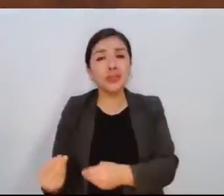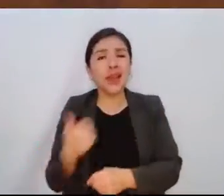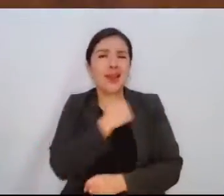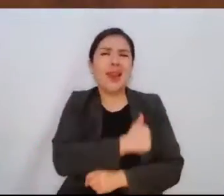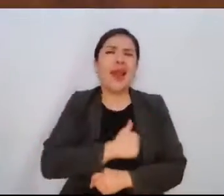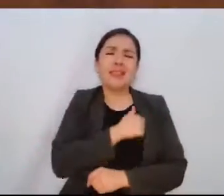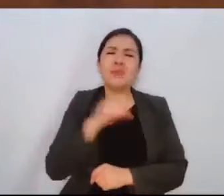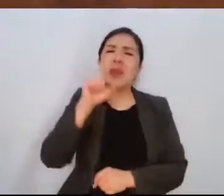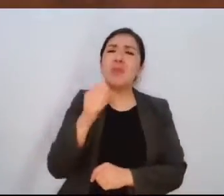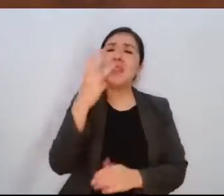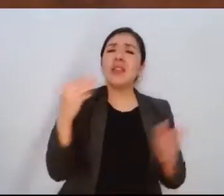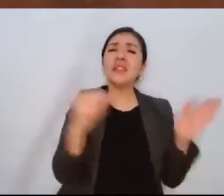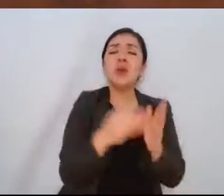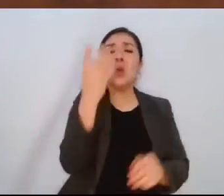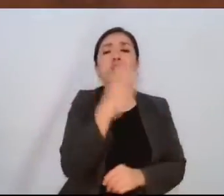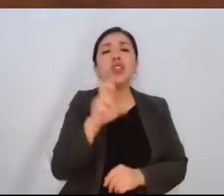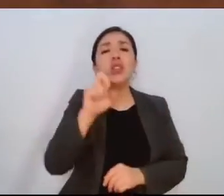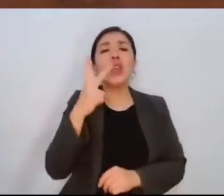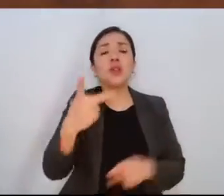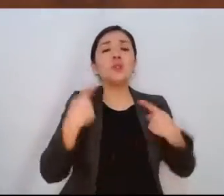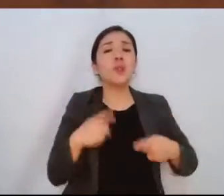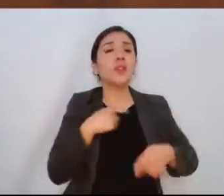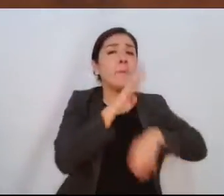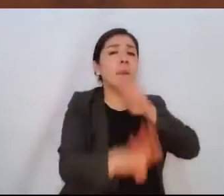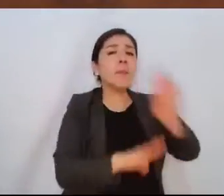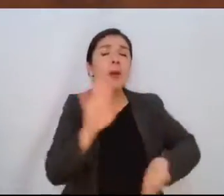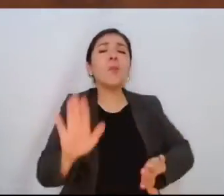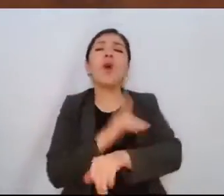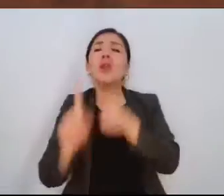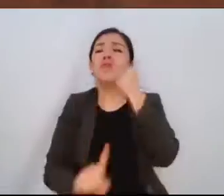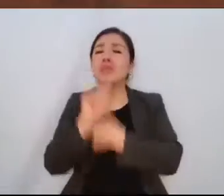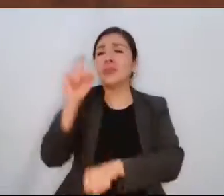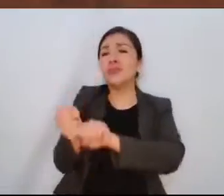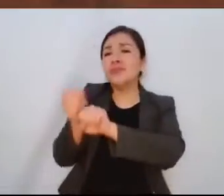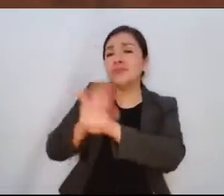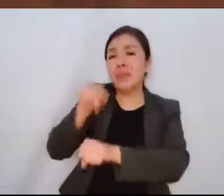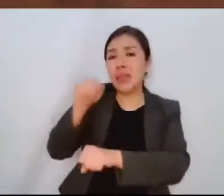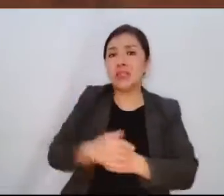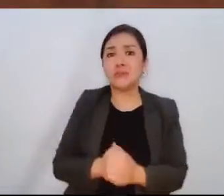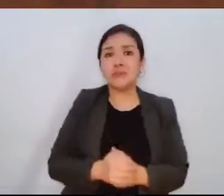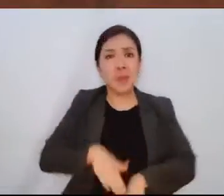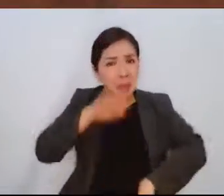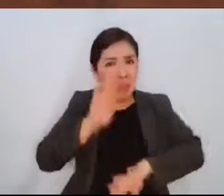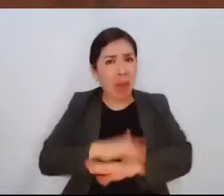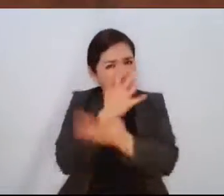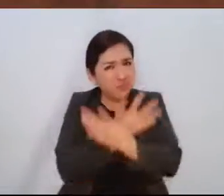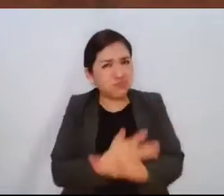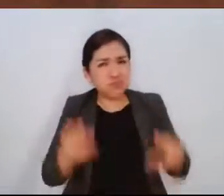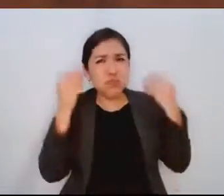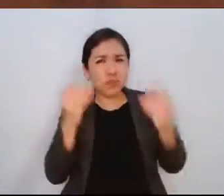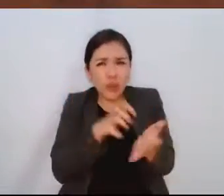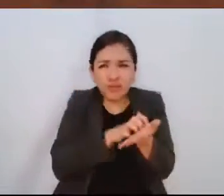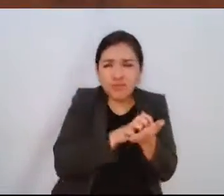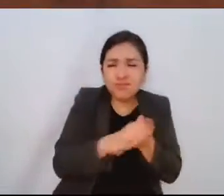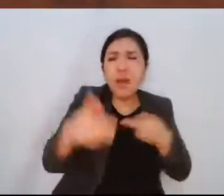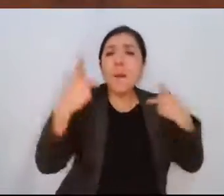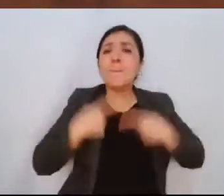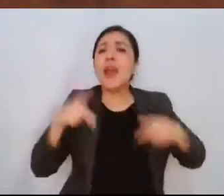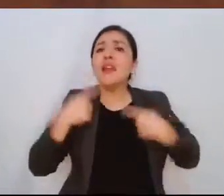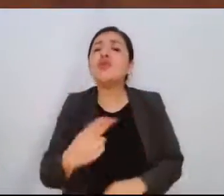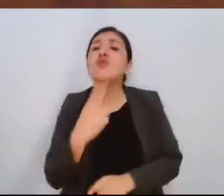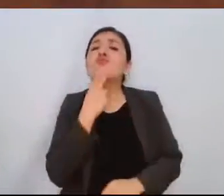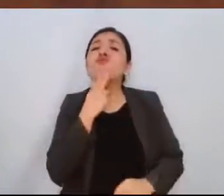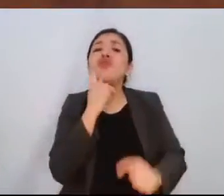de 23 mil 432 muertes causadas por este virus. Y es que somos la gran mayoría, somos más los que viajamos en el transporte